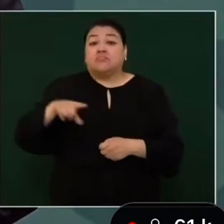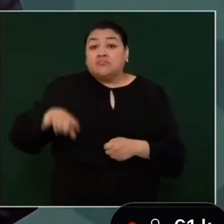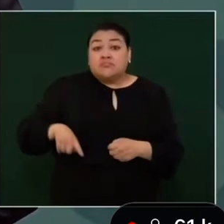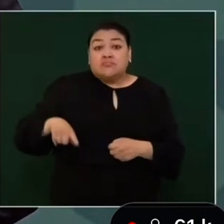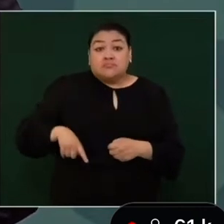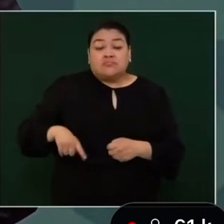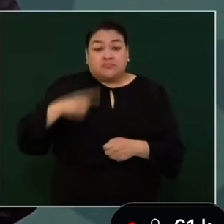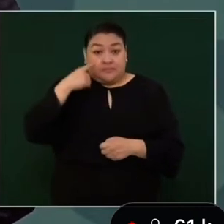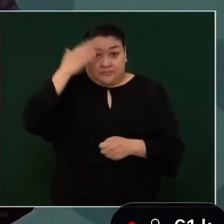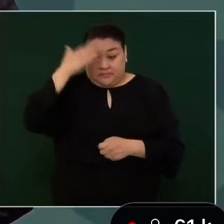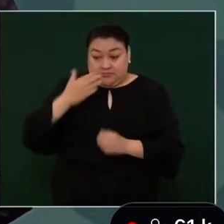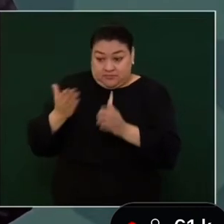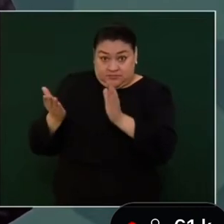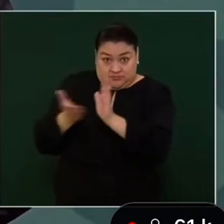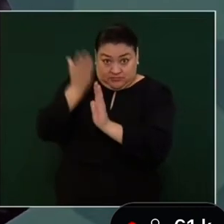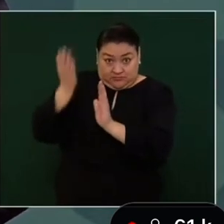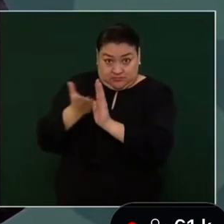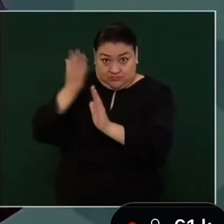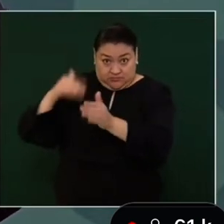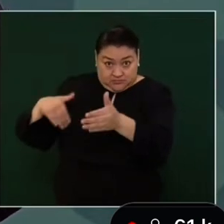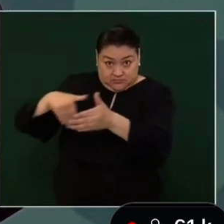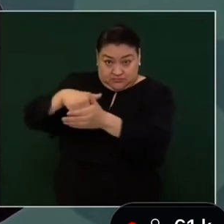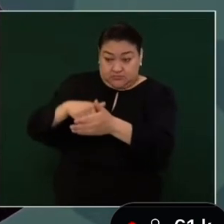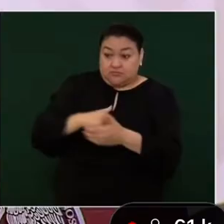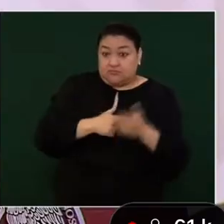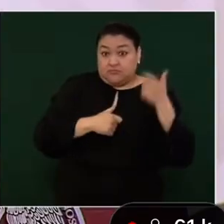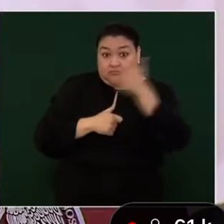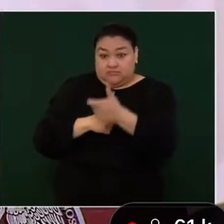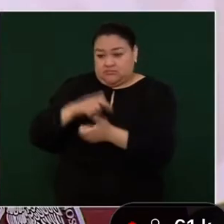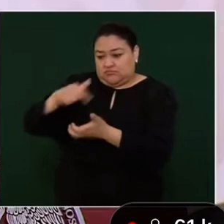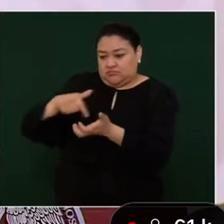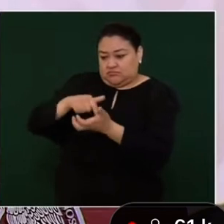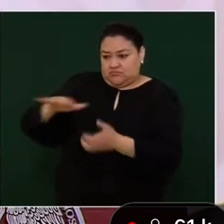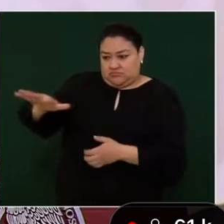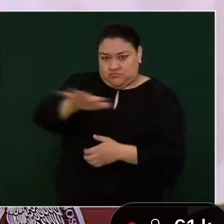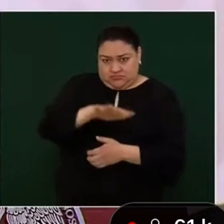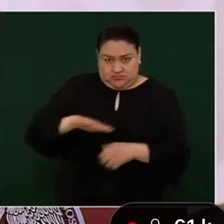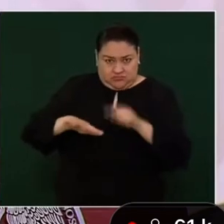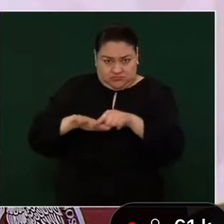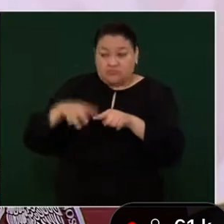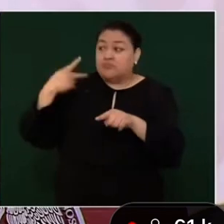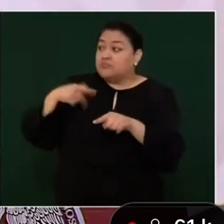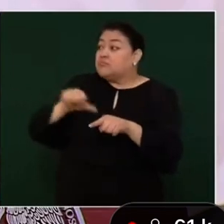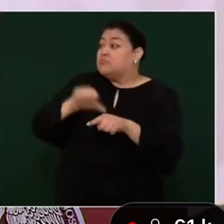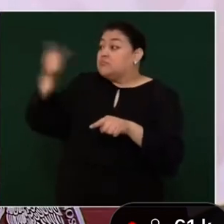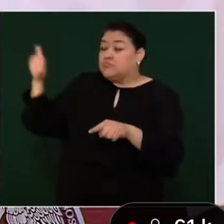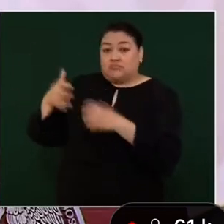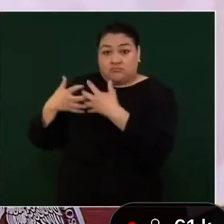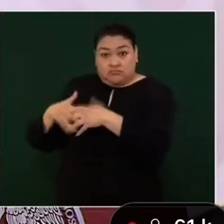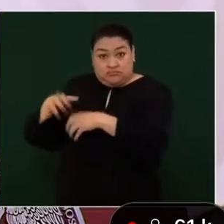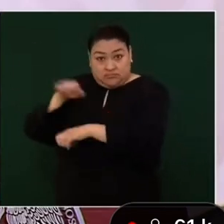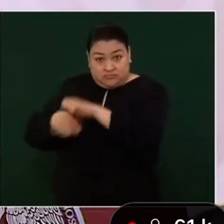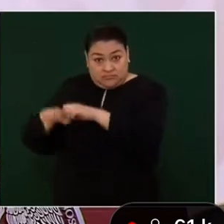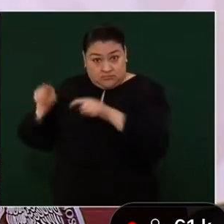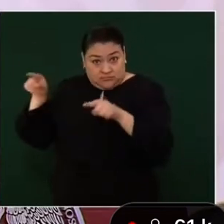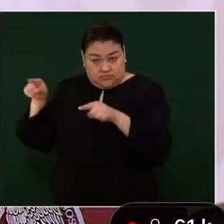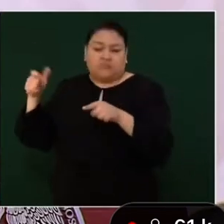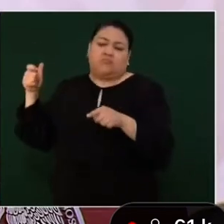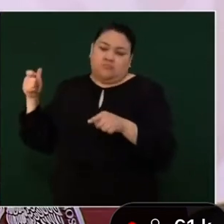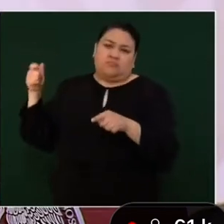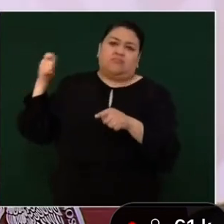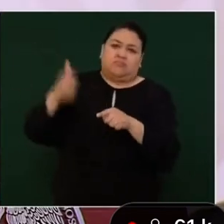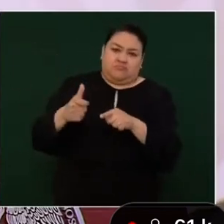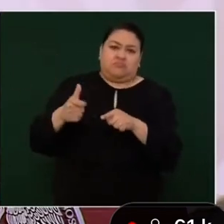El estado para esta central de abastos solamente pondrá el espacio físico y la inversión podrá ser de los